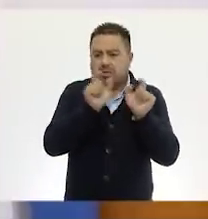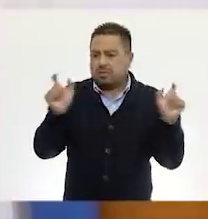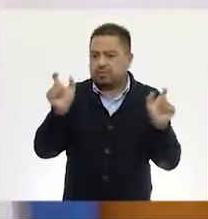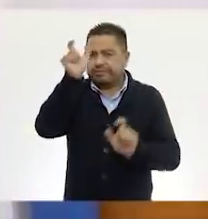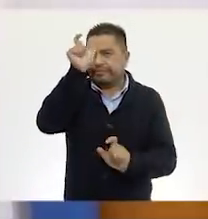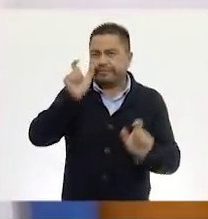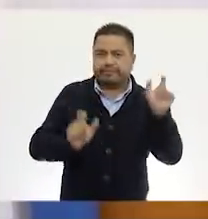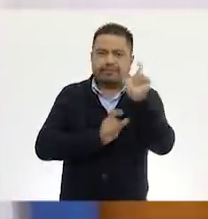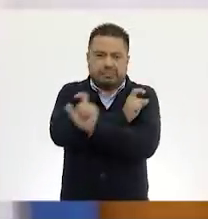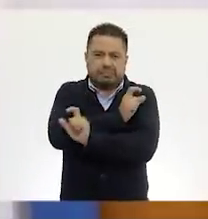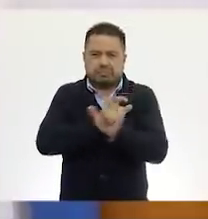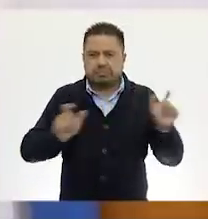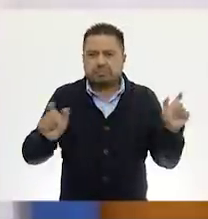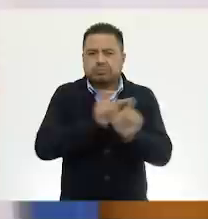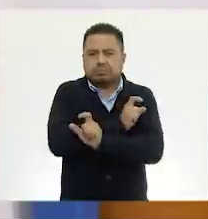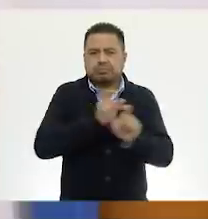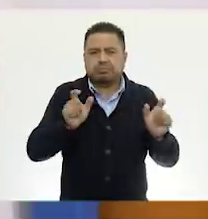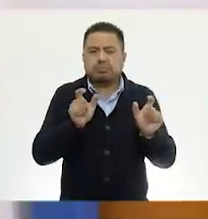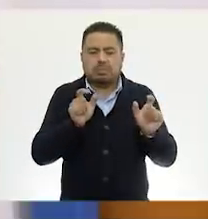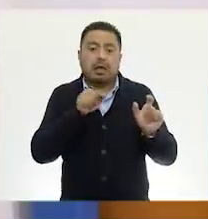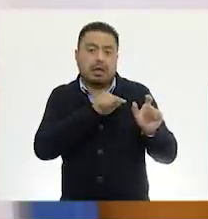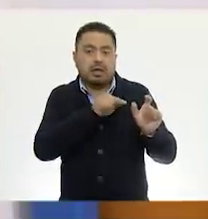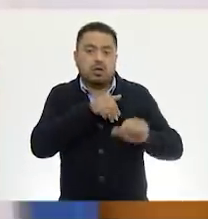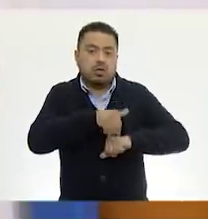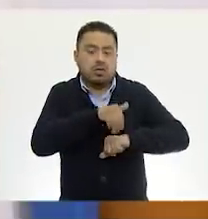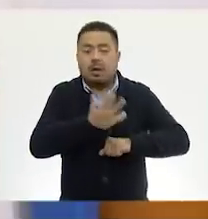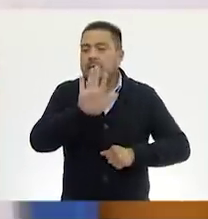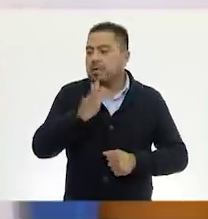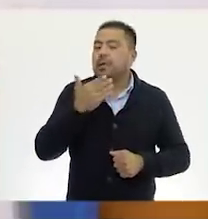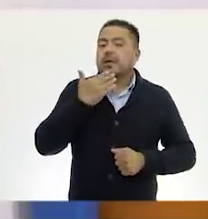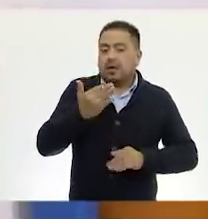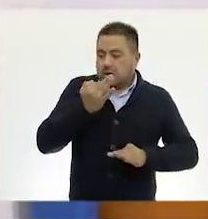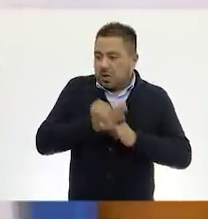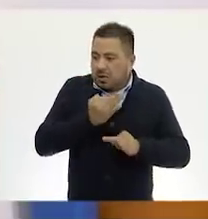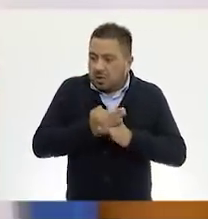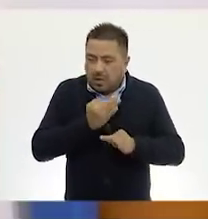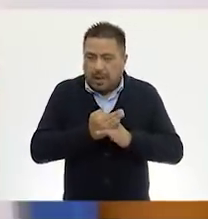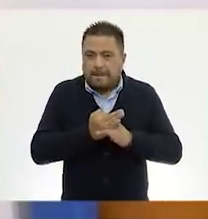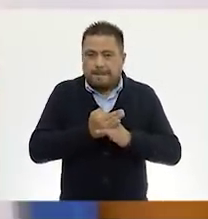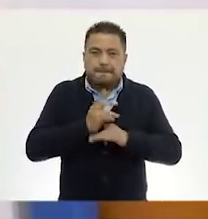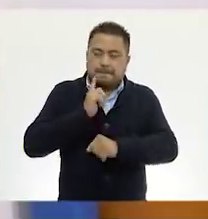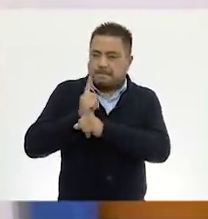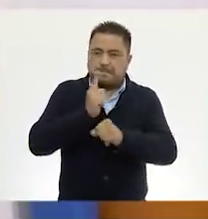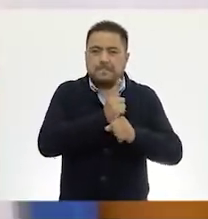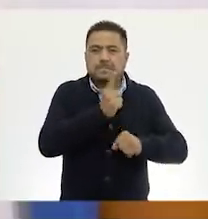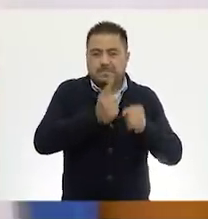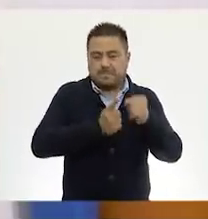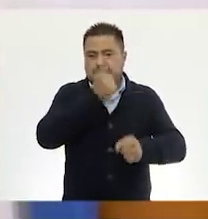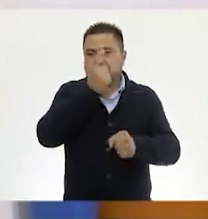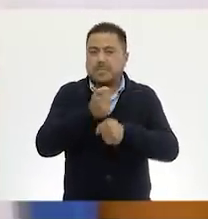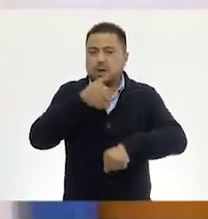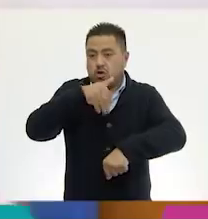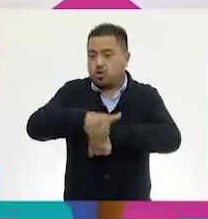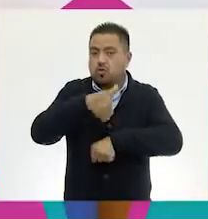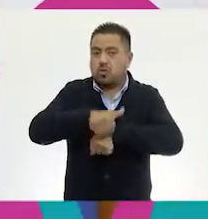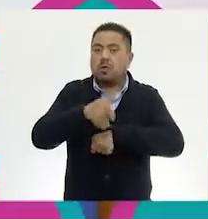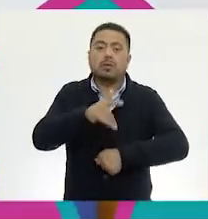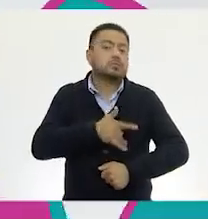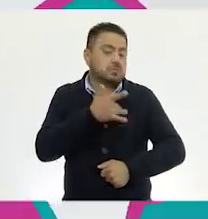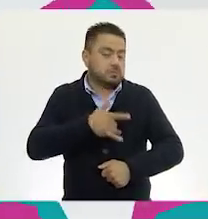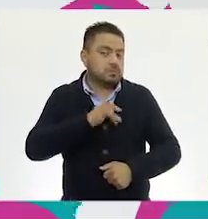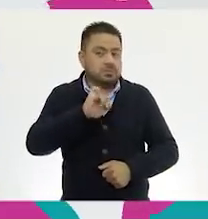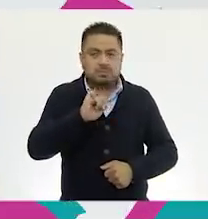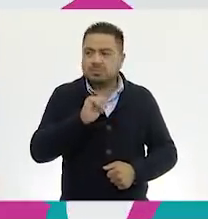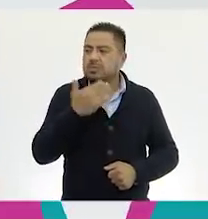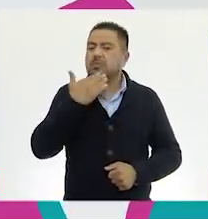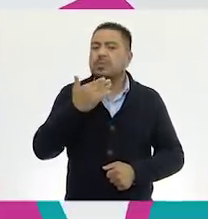y en la parte de las unidades de decenas centenas? Muy bien. Vamos a ver nuestro primer número escrito. ¿Te parece? Muy